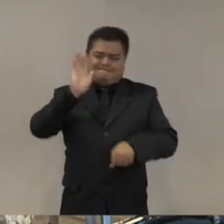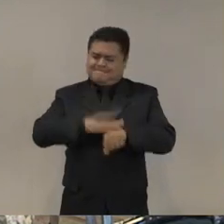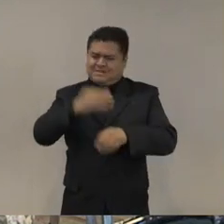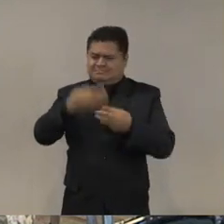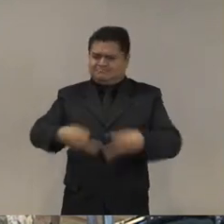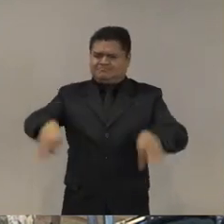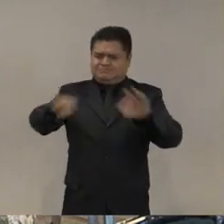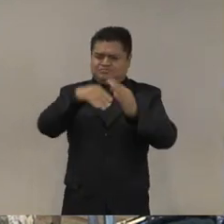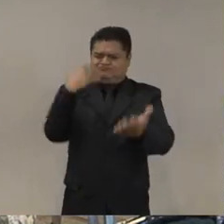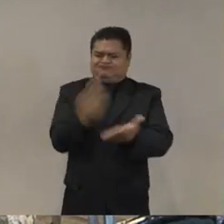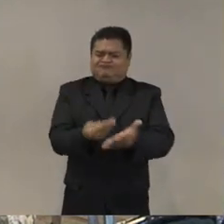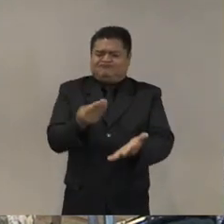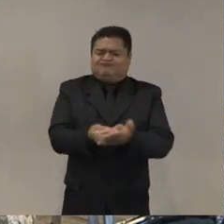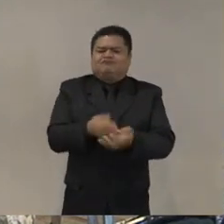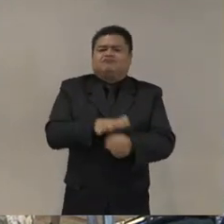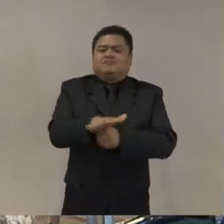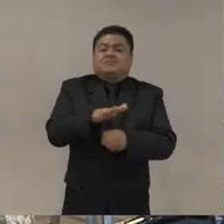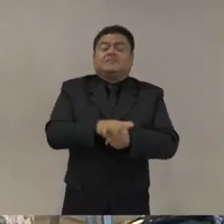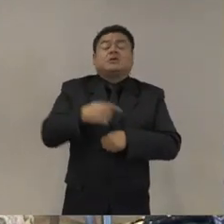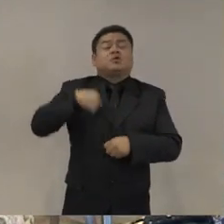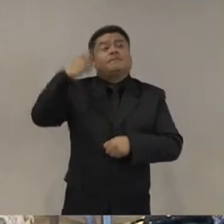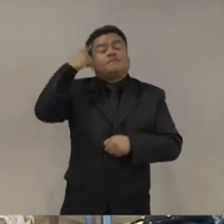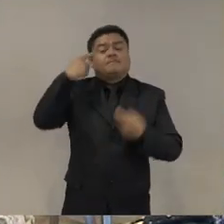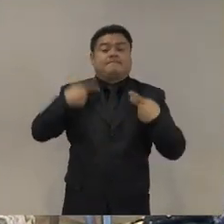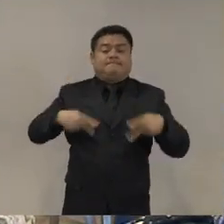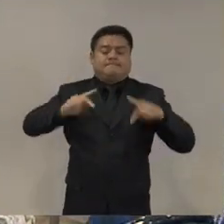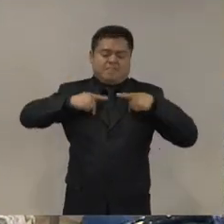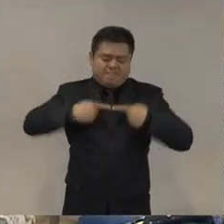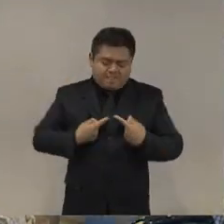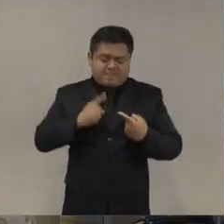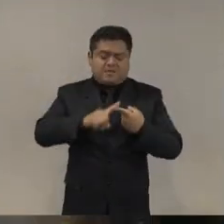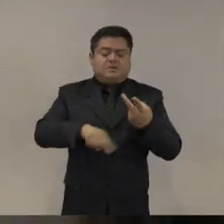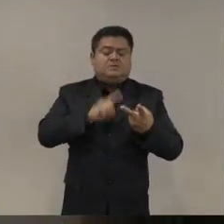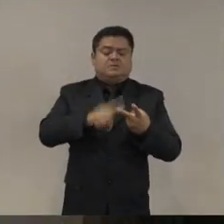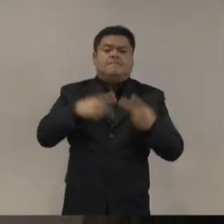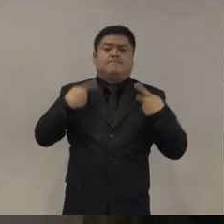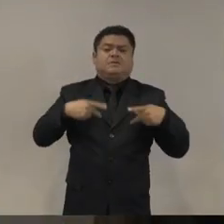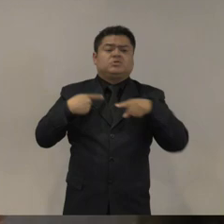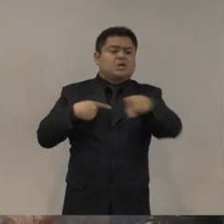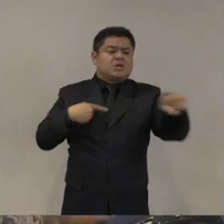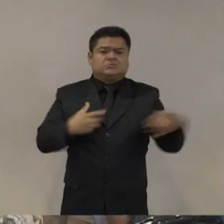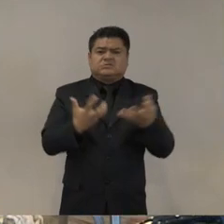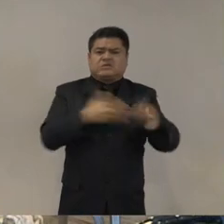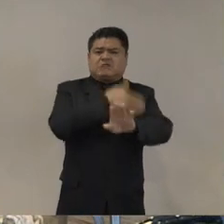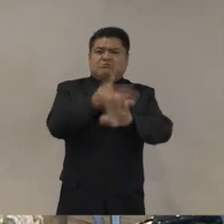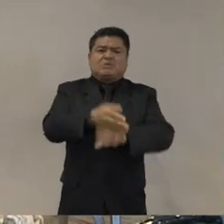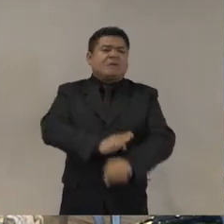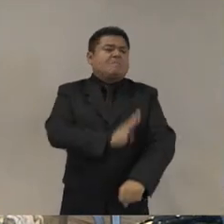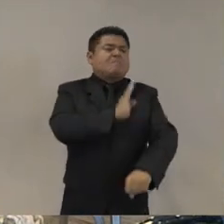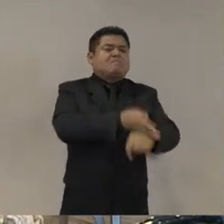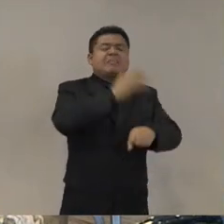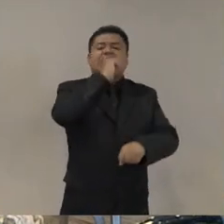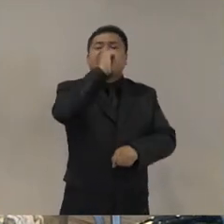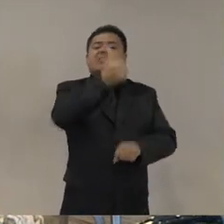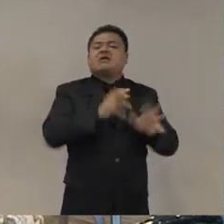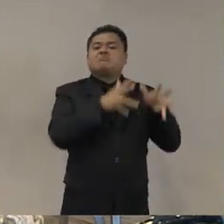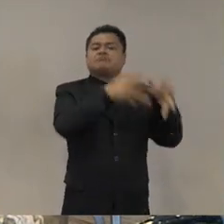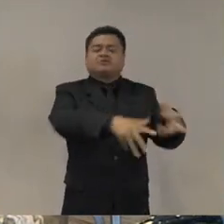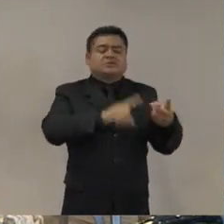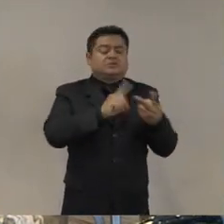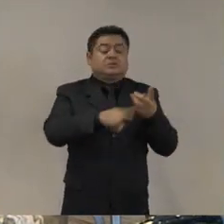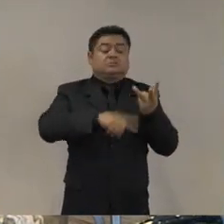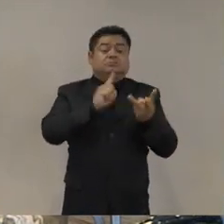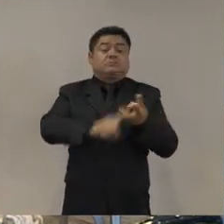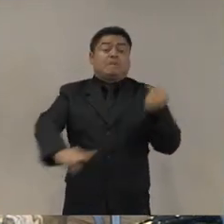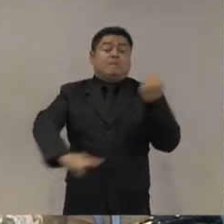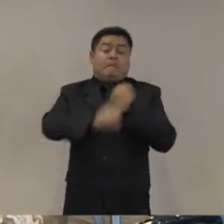que pienso es en víctimas. Lo segundo que pienso es en impunidad. Y lo tercero que pienso es en una crisis humanitaria. Para mí,